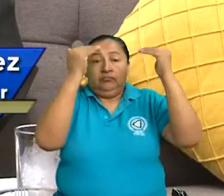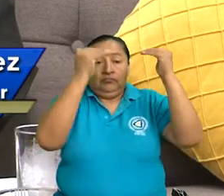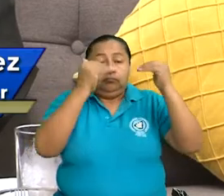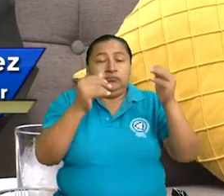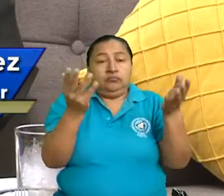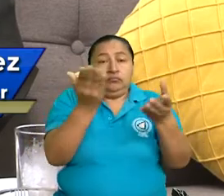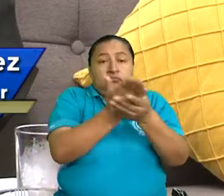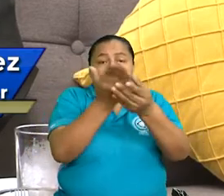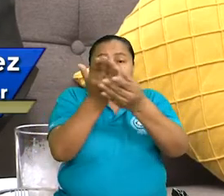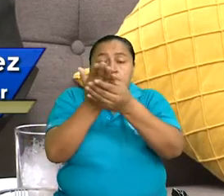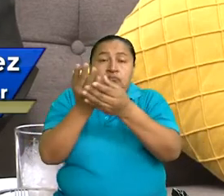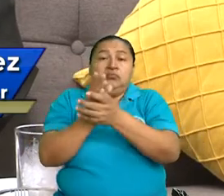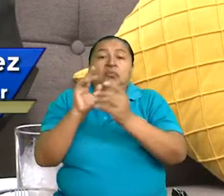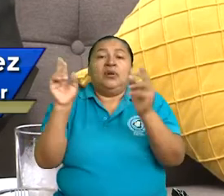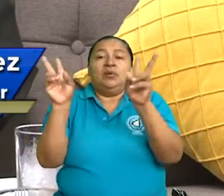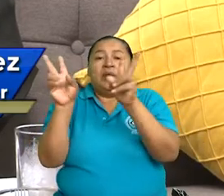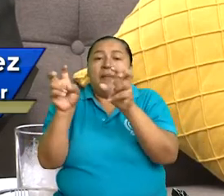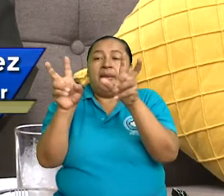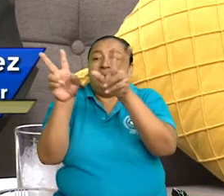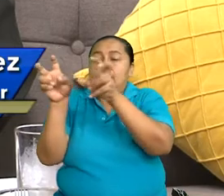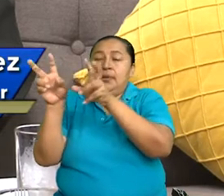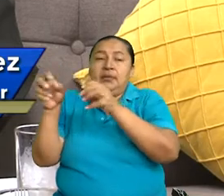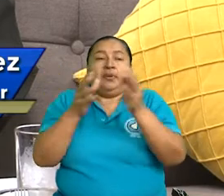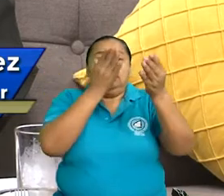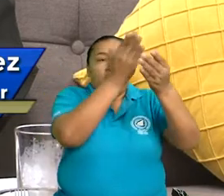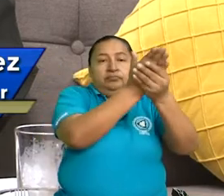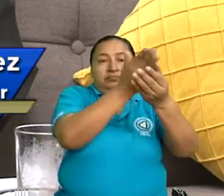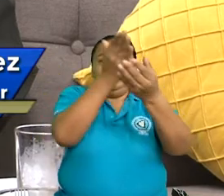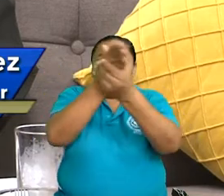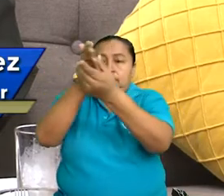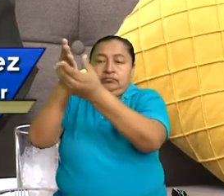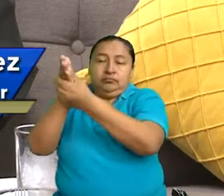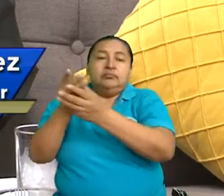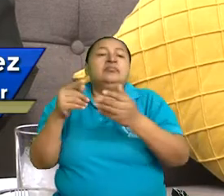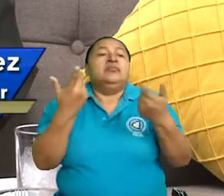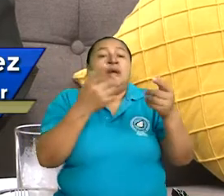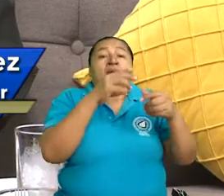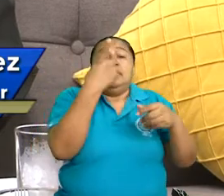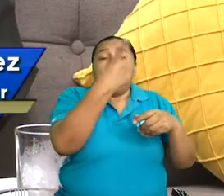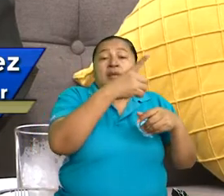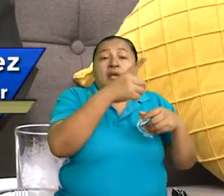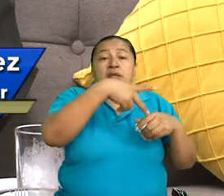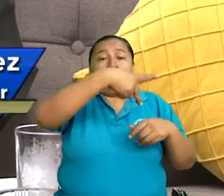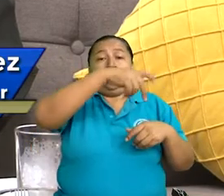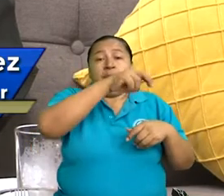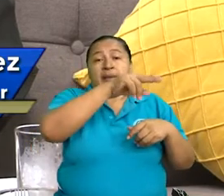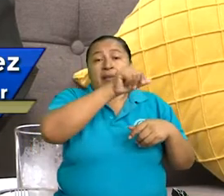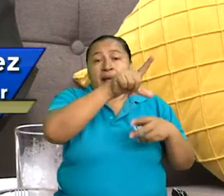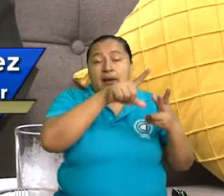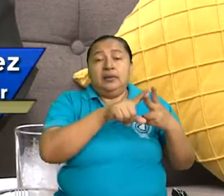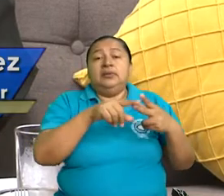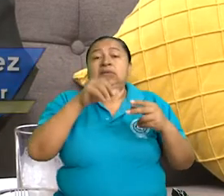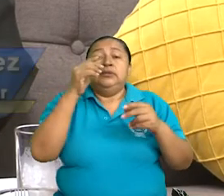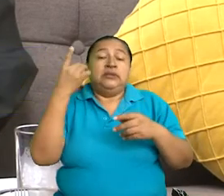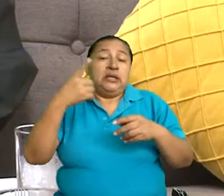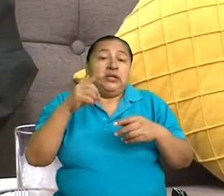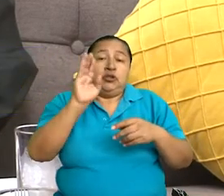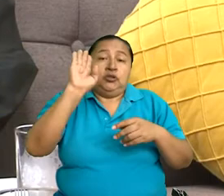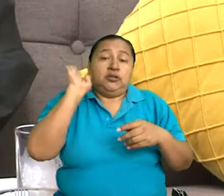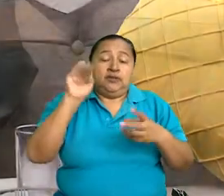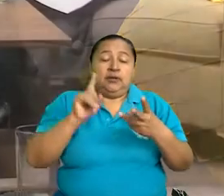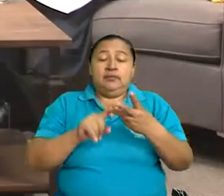por materia. Es decir, derecho penal, derecho civil, derecho